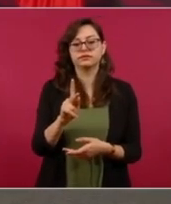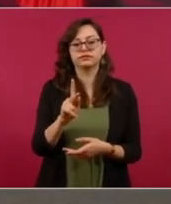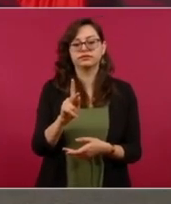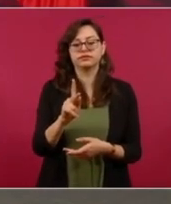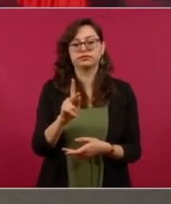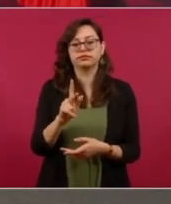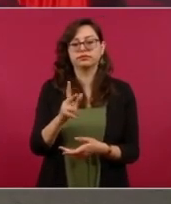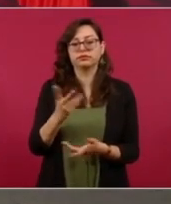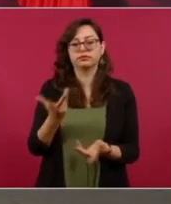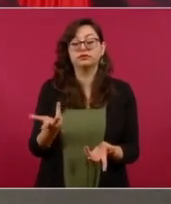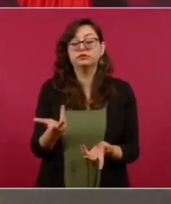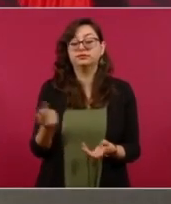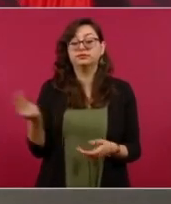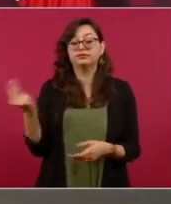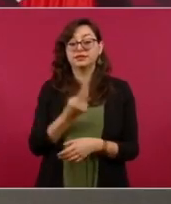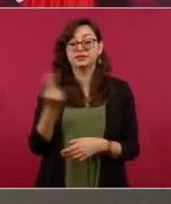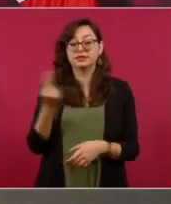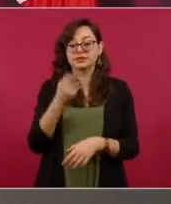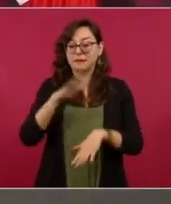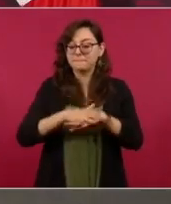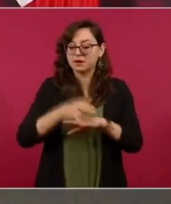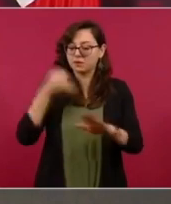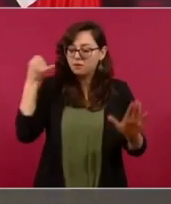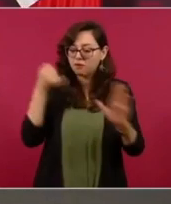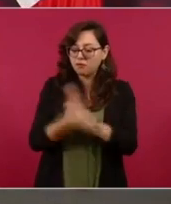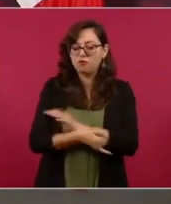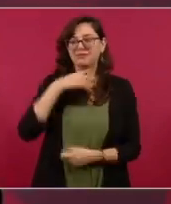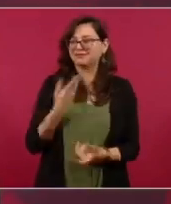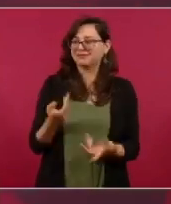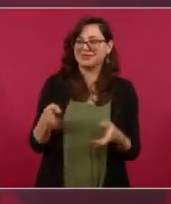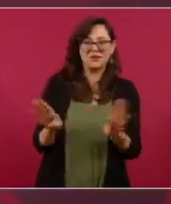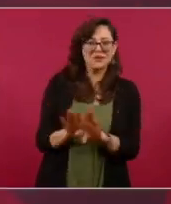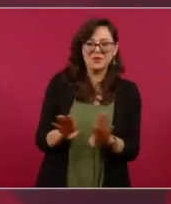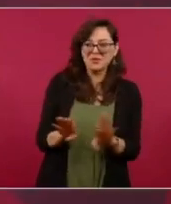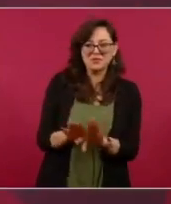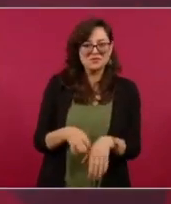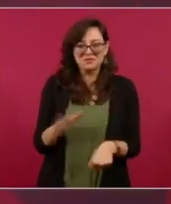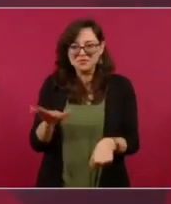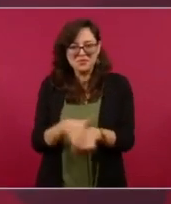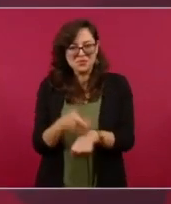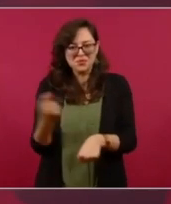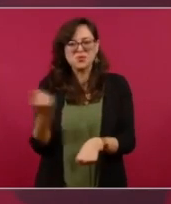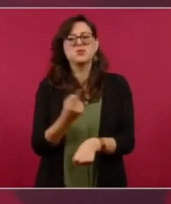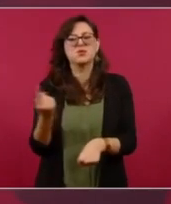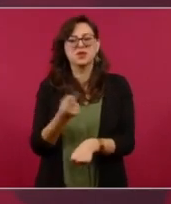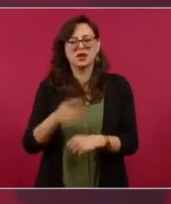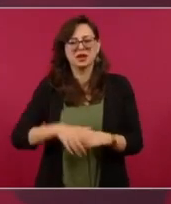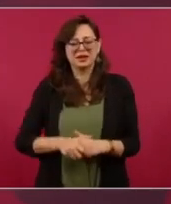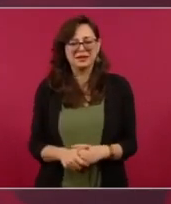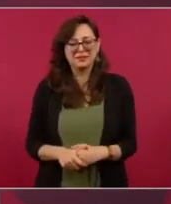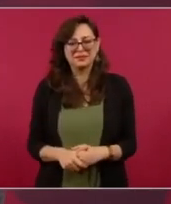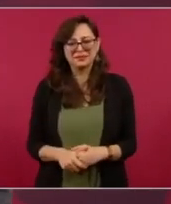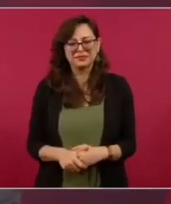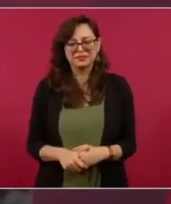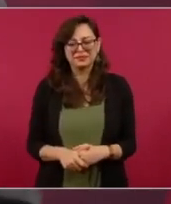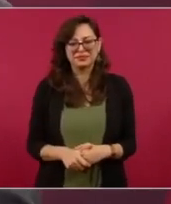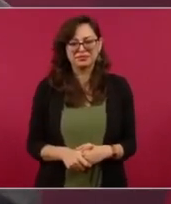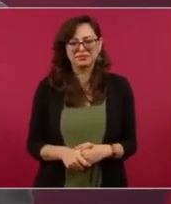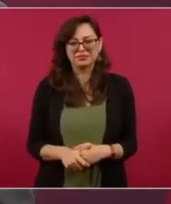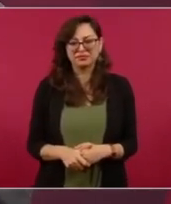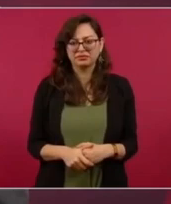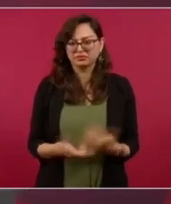entonces hay que profundizar no todos los secretarios